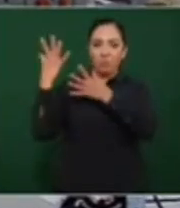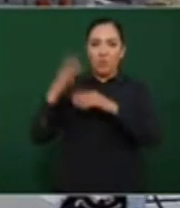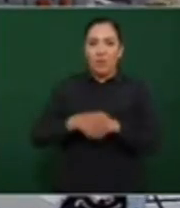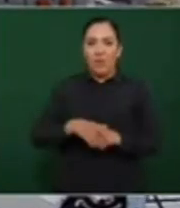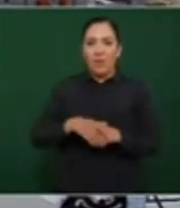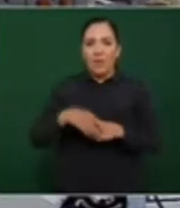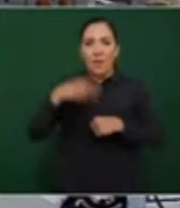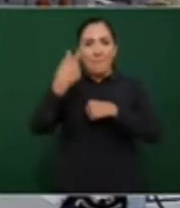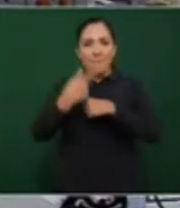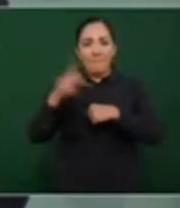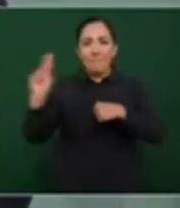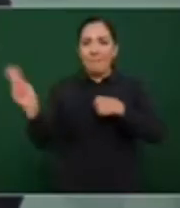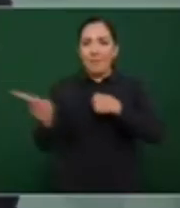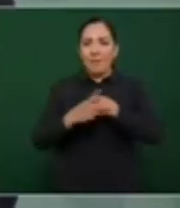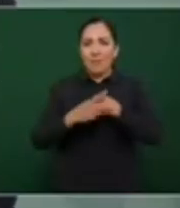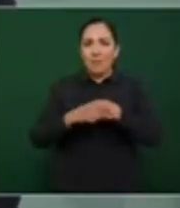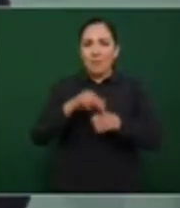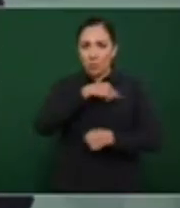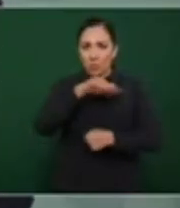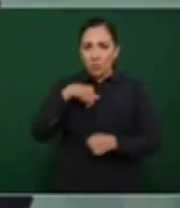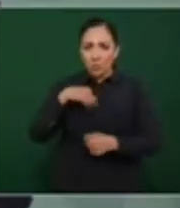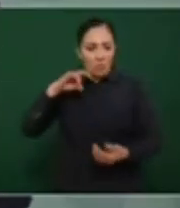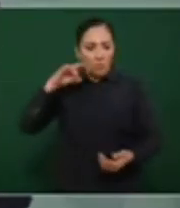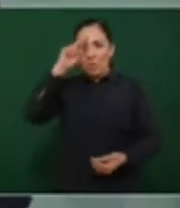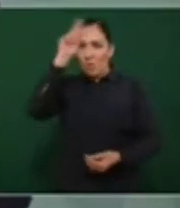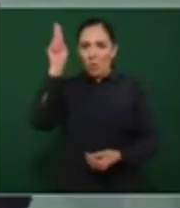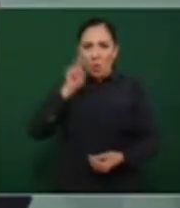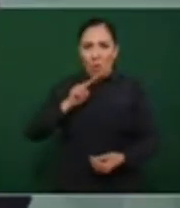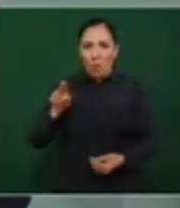Nosotros nunca vamos a hacer eso por convicciones.